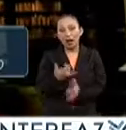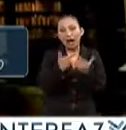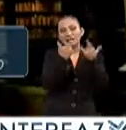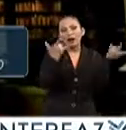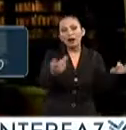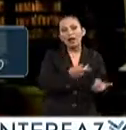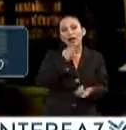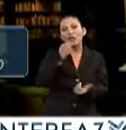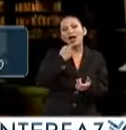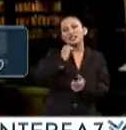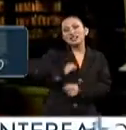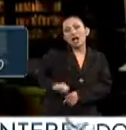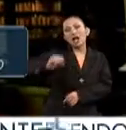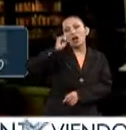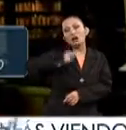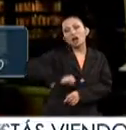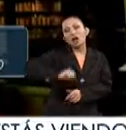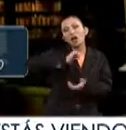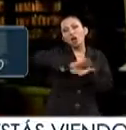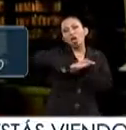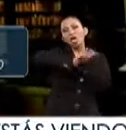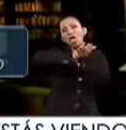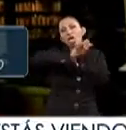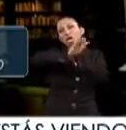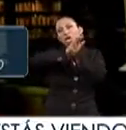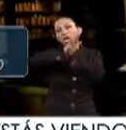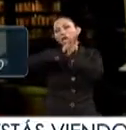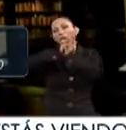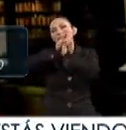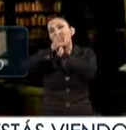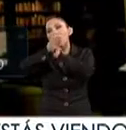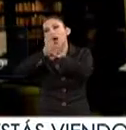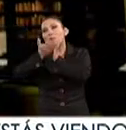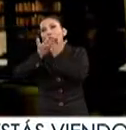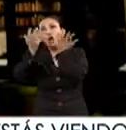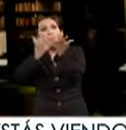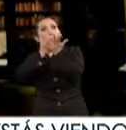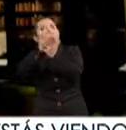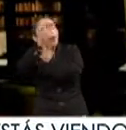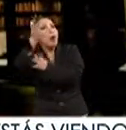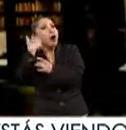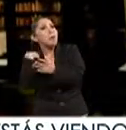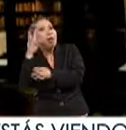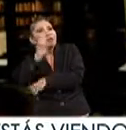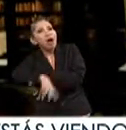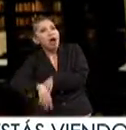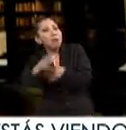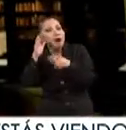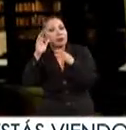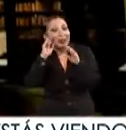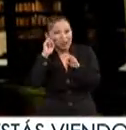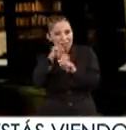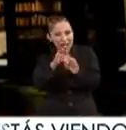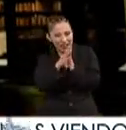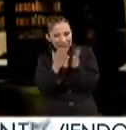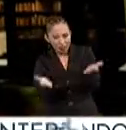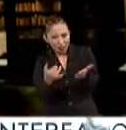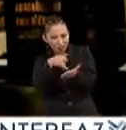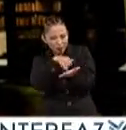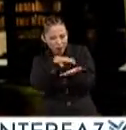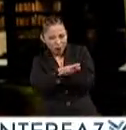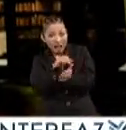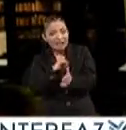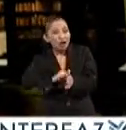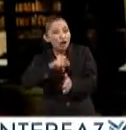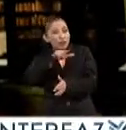por muchos siglos se va transformando en algo fantástico y ya cuando tú ves estos libros impresos en el